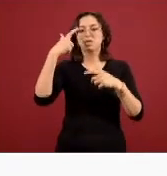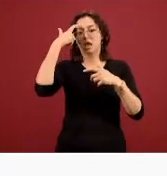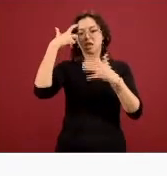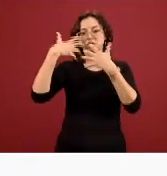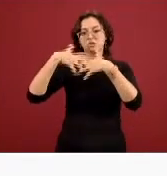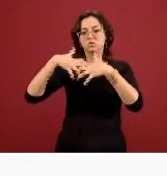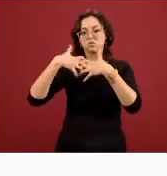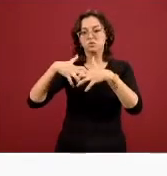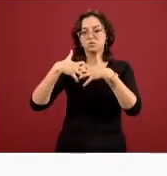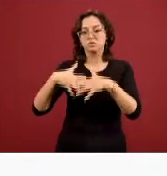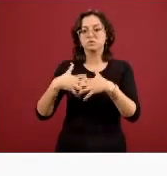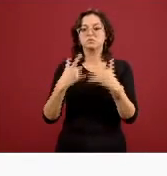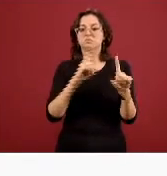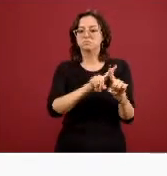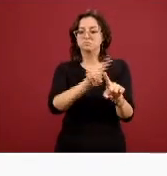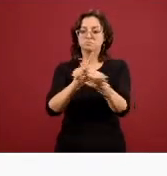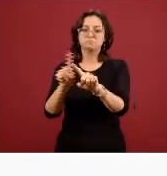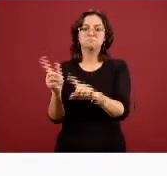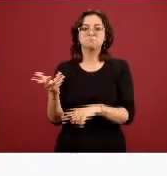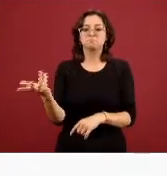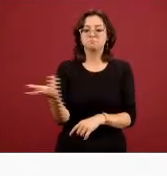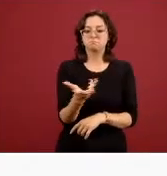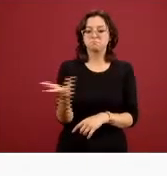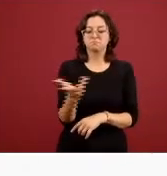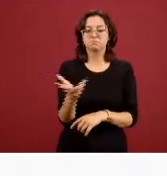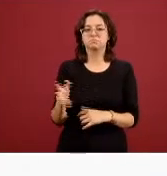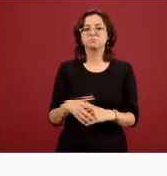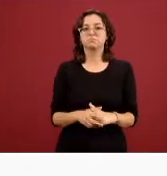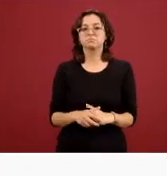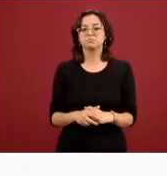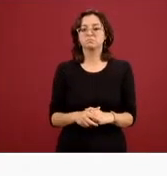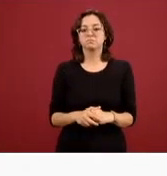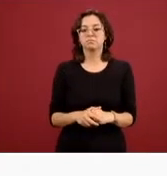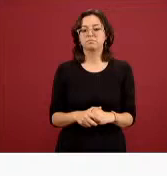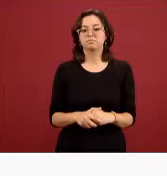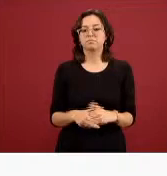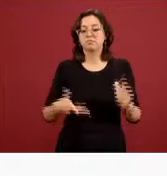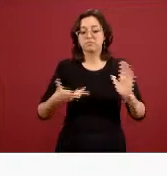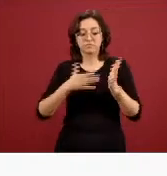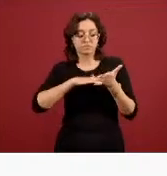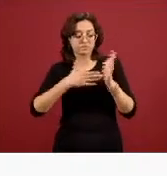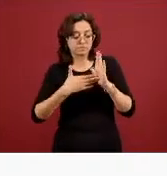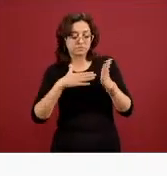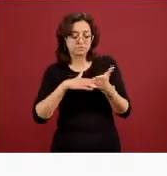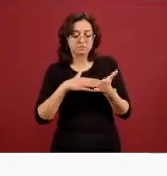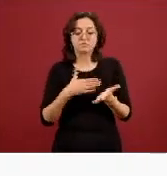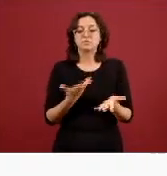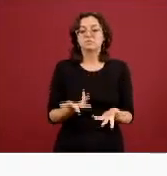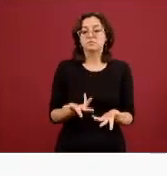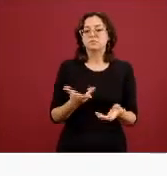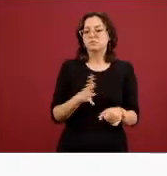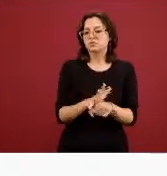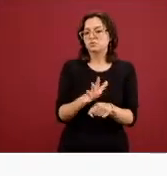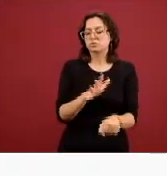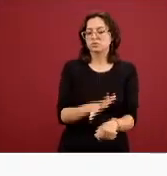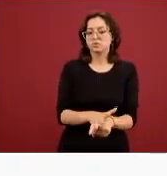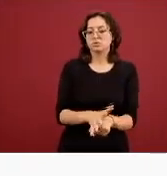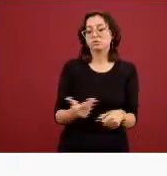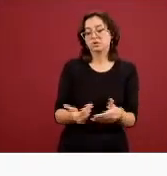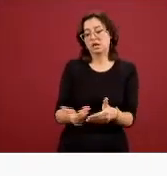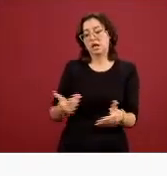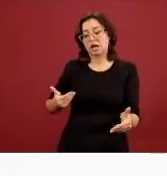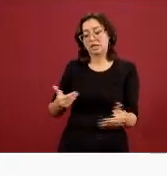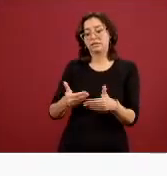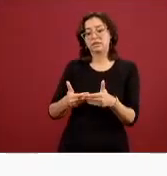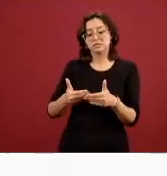realizando estas acciones. La idea de esta estrategia es que sean acciones en el antes, en el